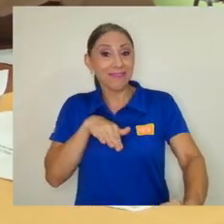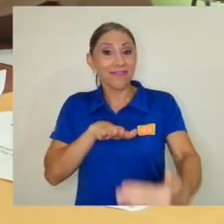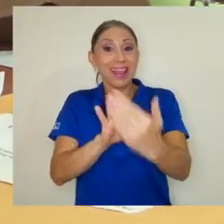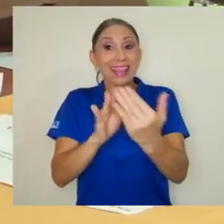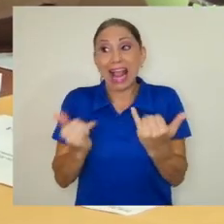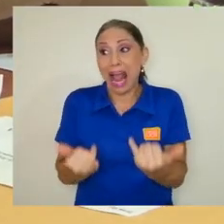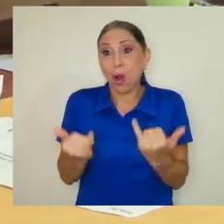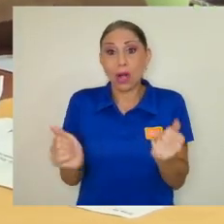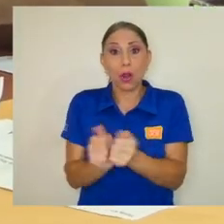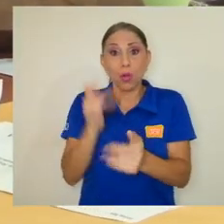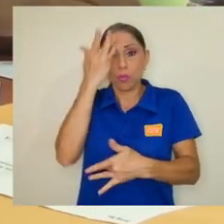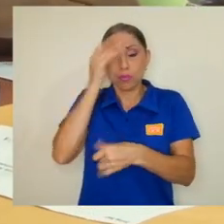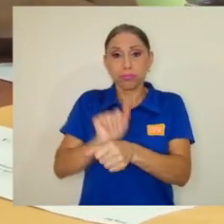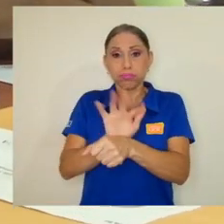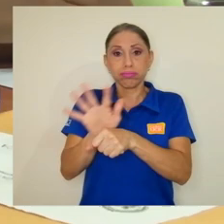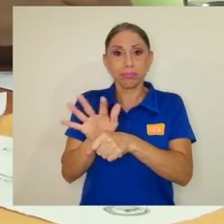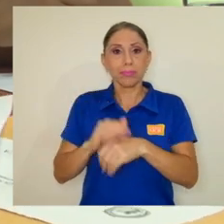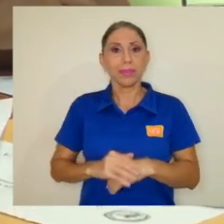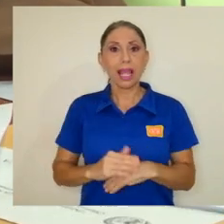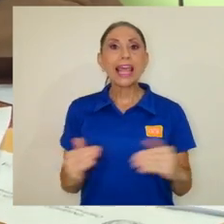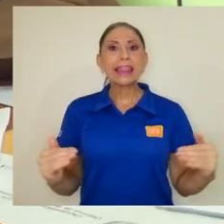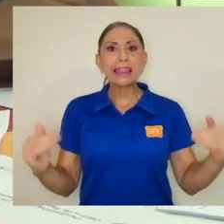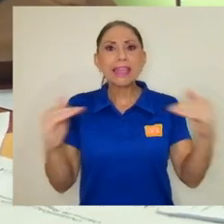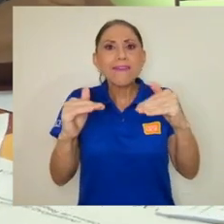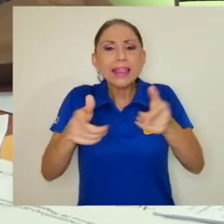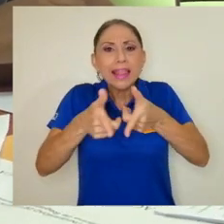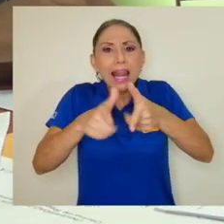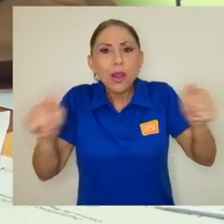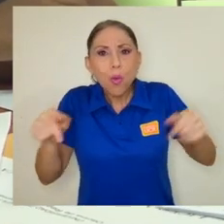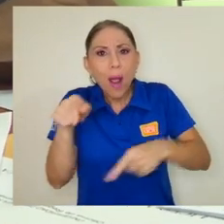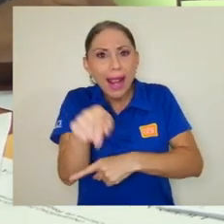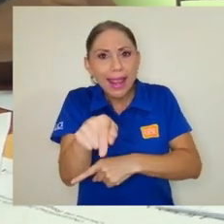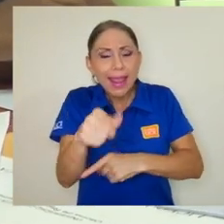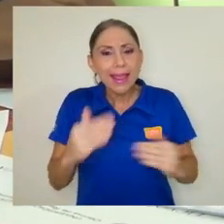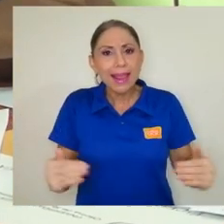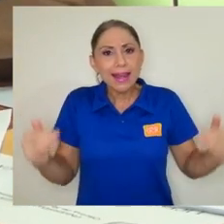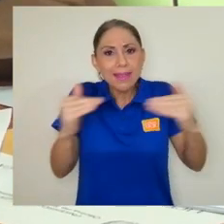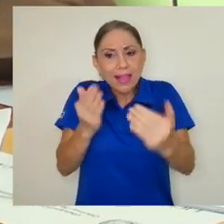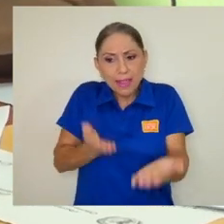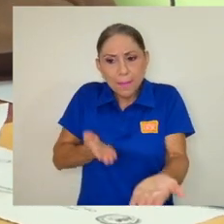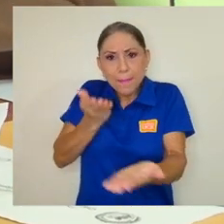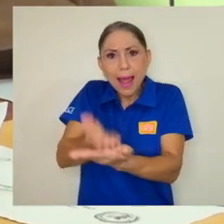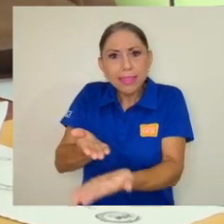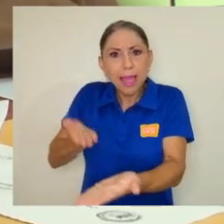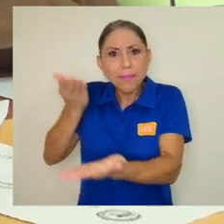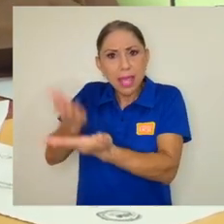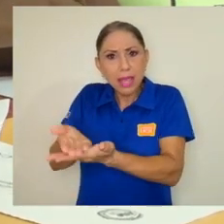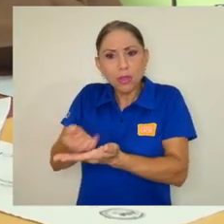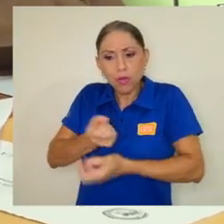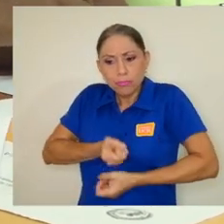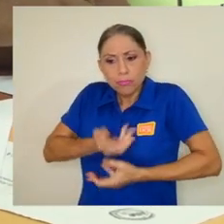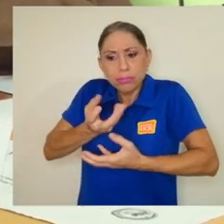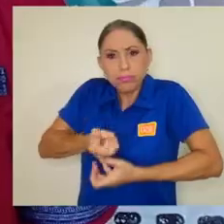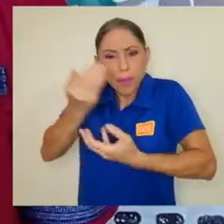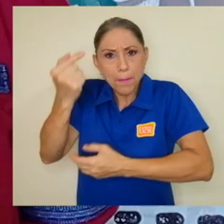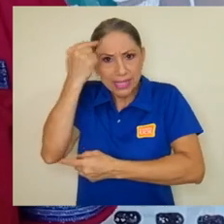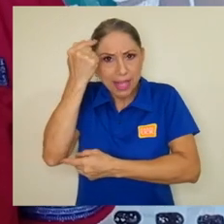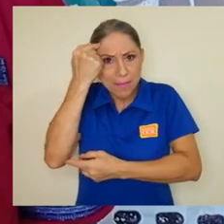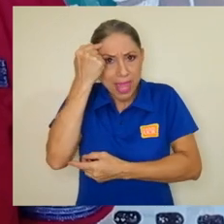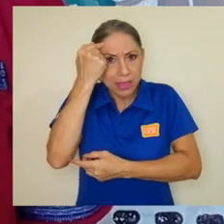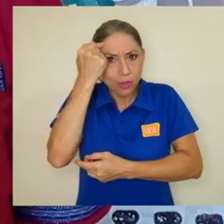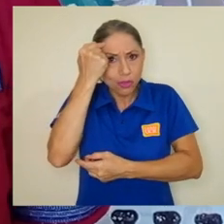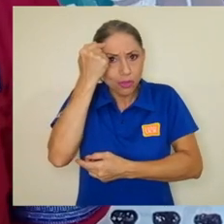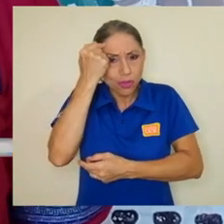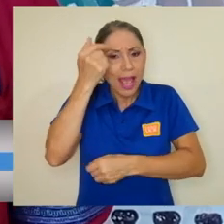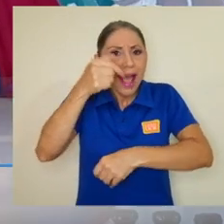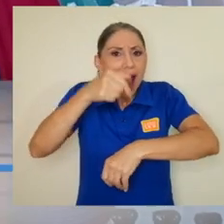El nivel de lenguaje y el nivel de planteamiento y de sistematización de sus pensamientos al momento